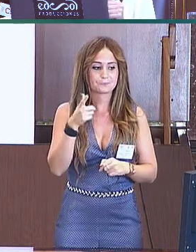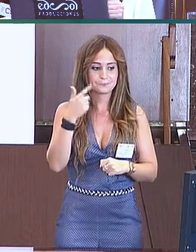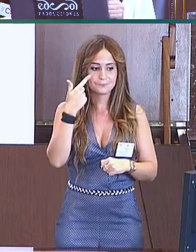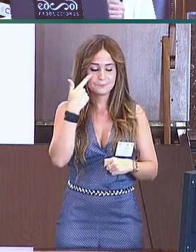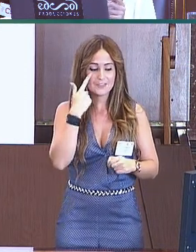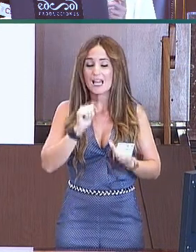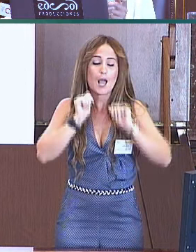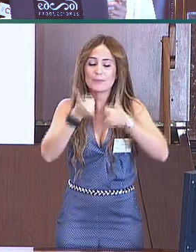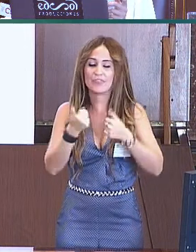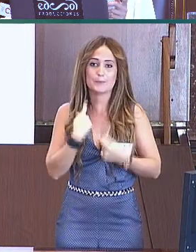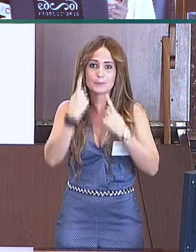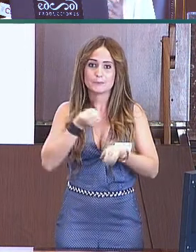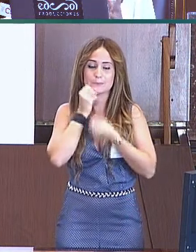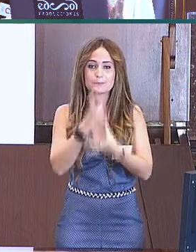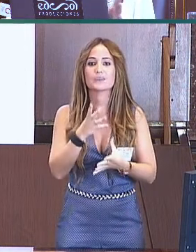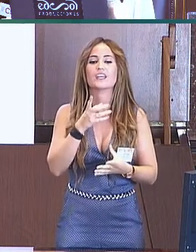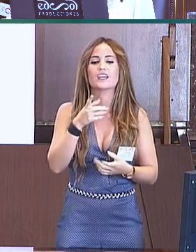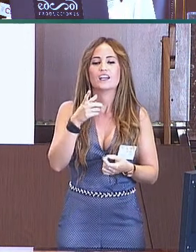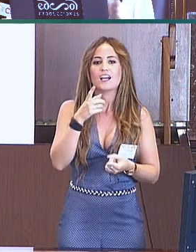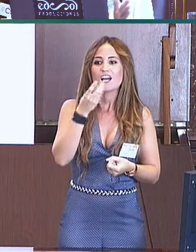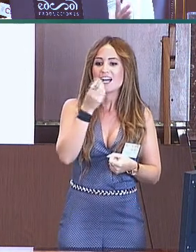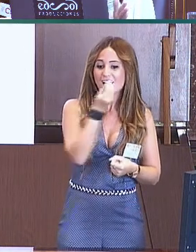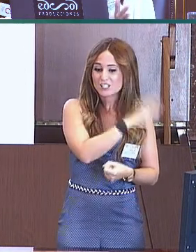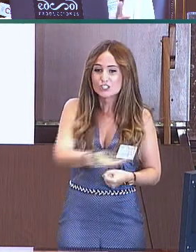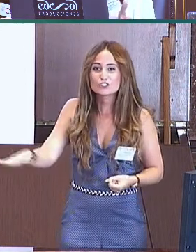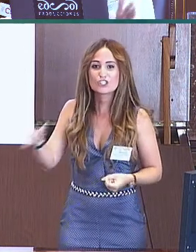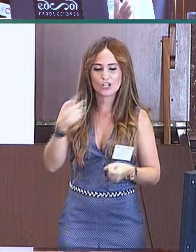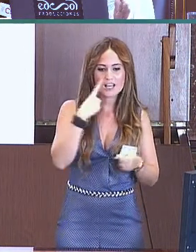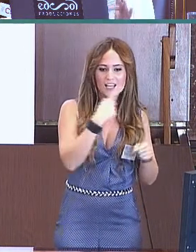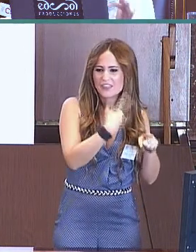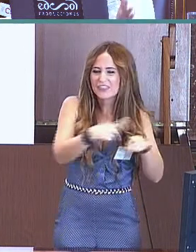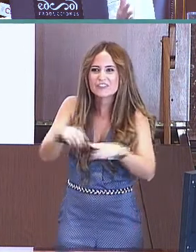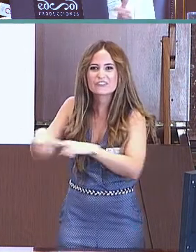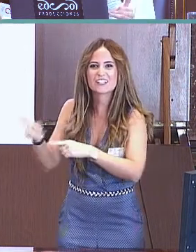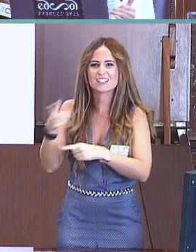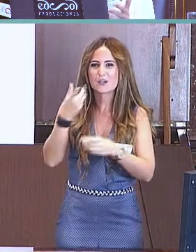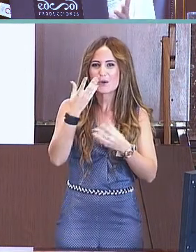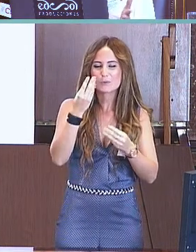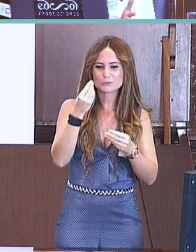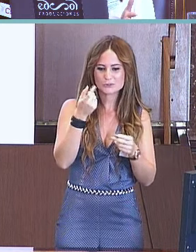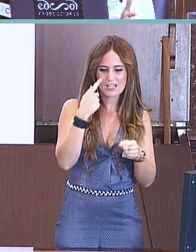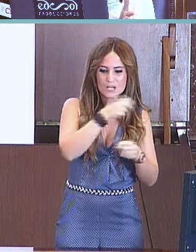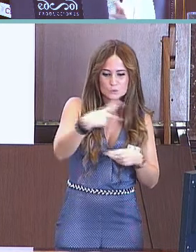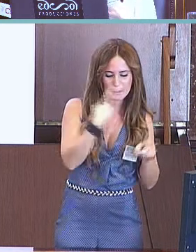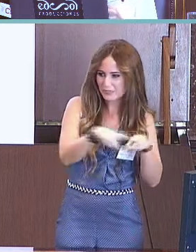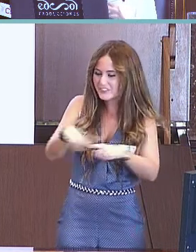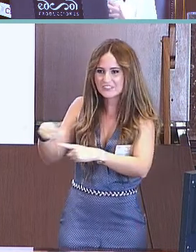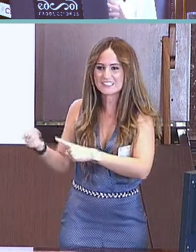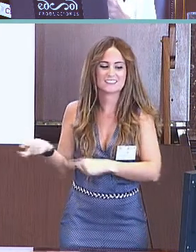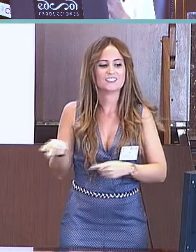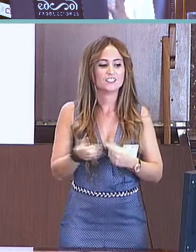Lo primero que destaca es que en el intervalo de 8 o 11 meses aparecen los primeros signos.